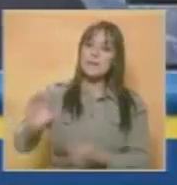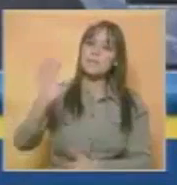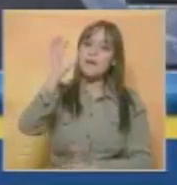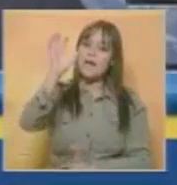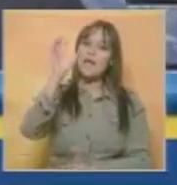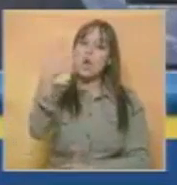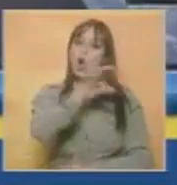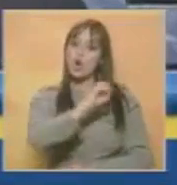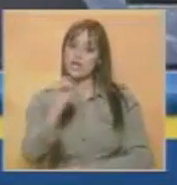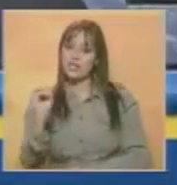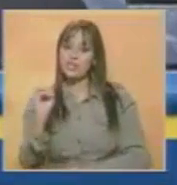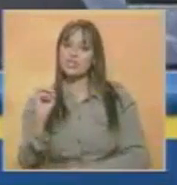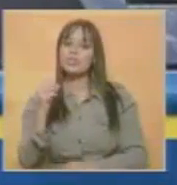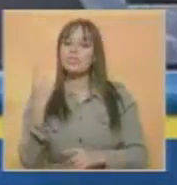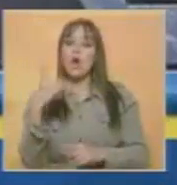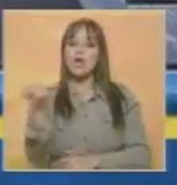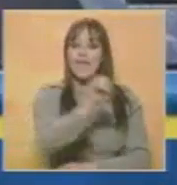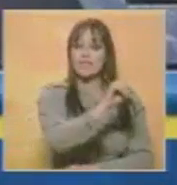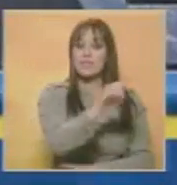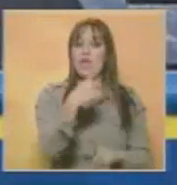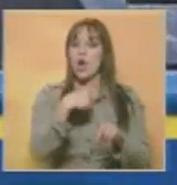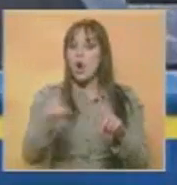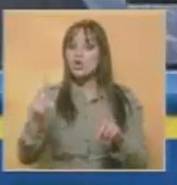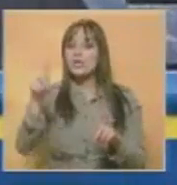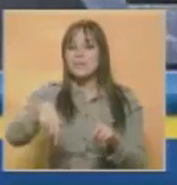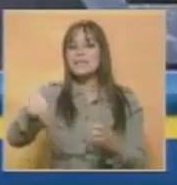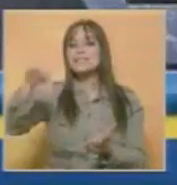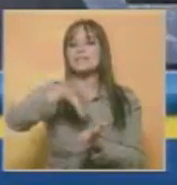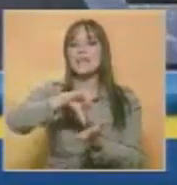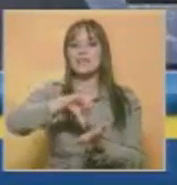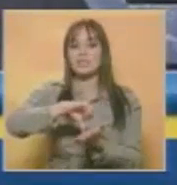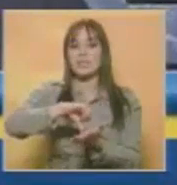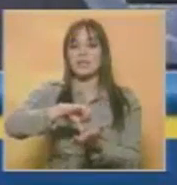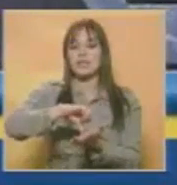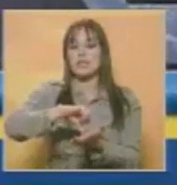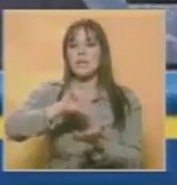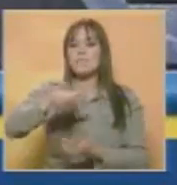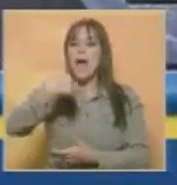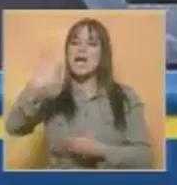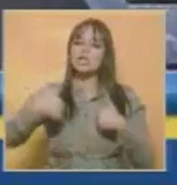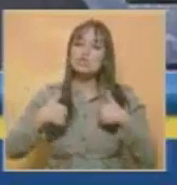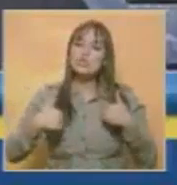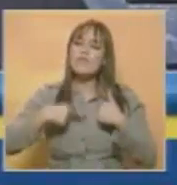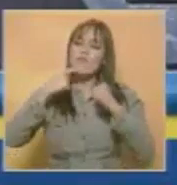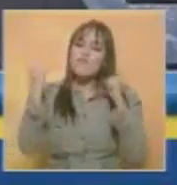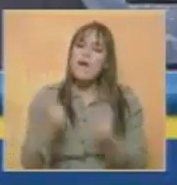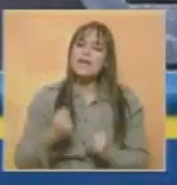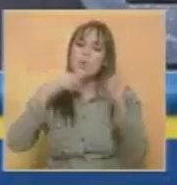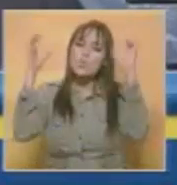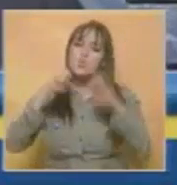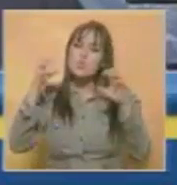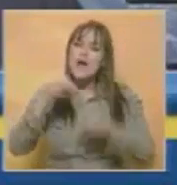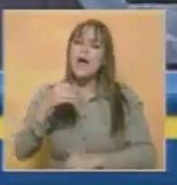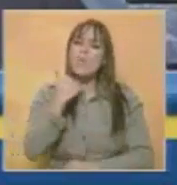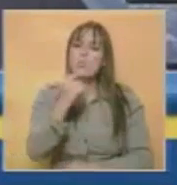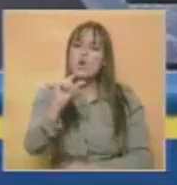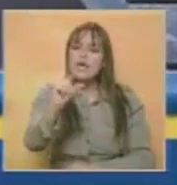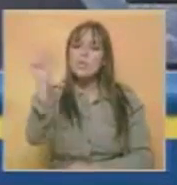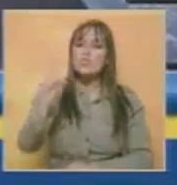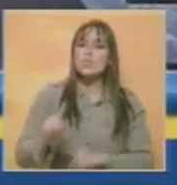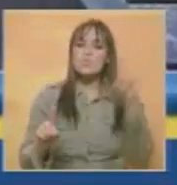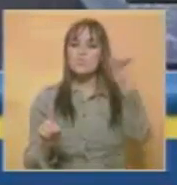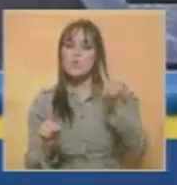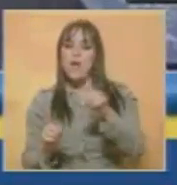y oriente y progresivamente ya los que es los llanos centrales. Se han presentado precipitaciones bastante fuertes, algunas con descargas eléctricas